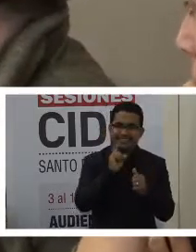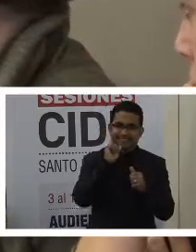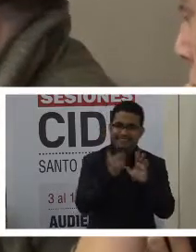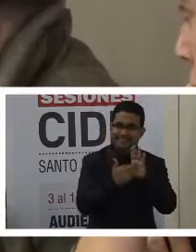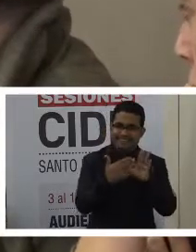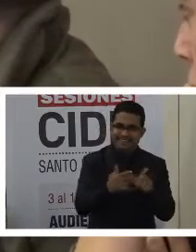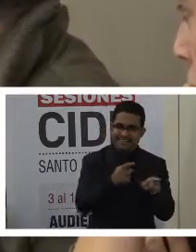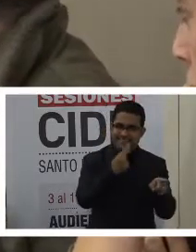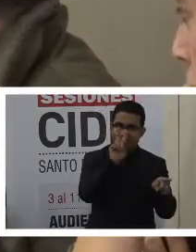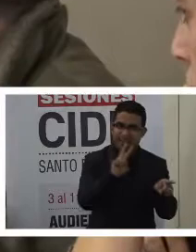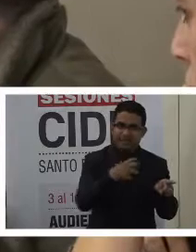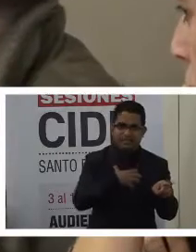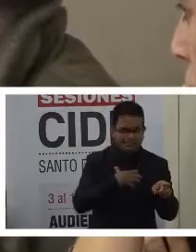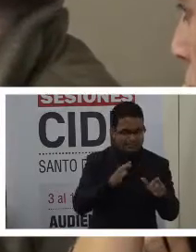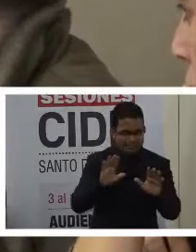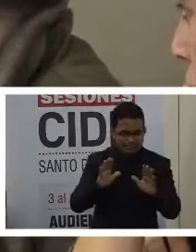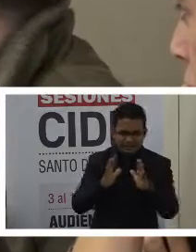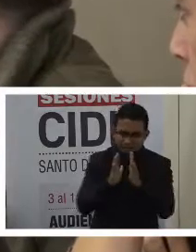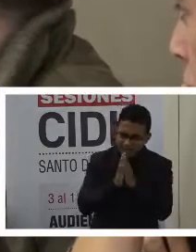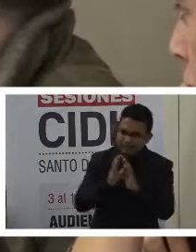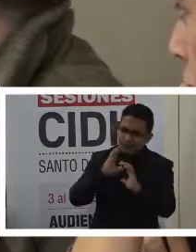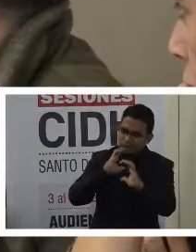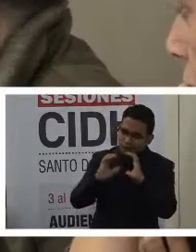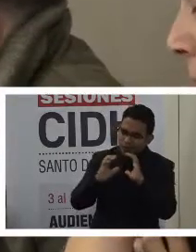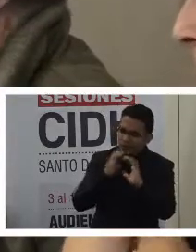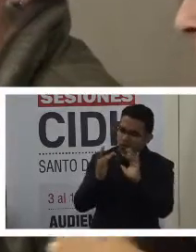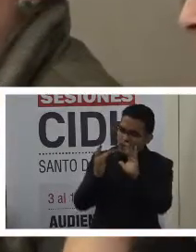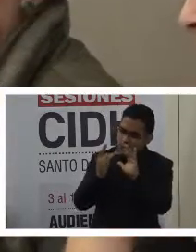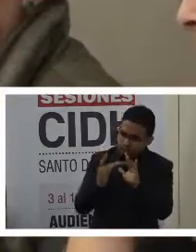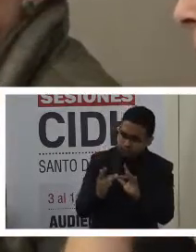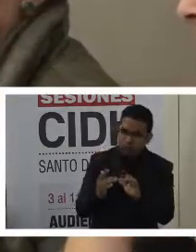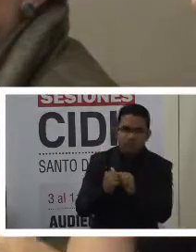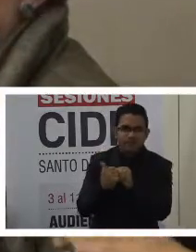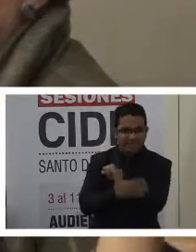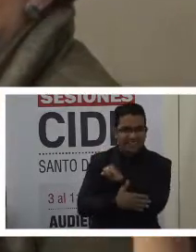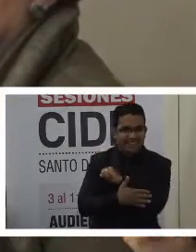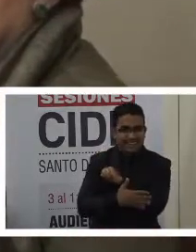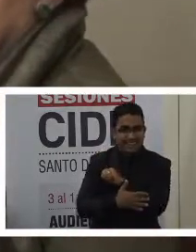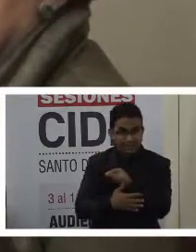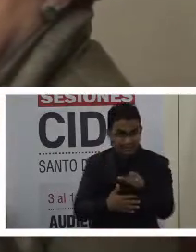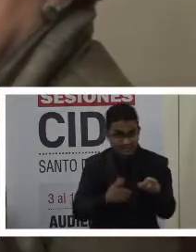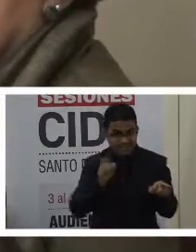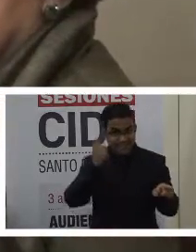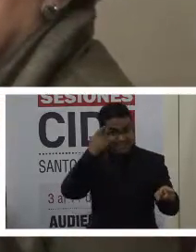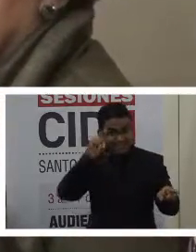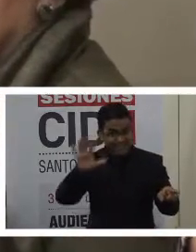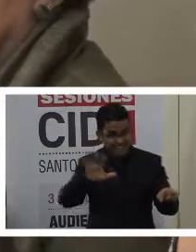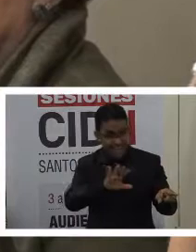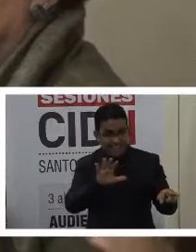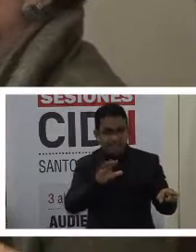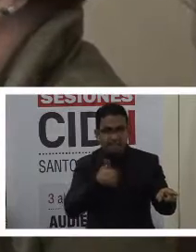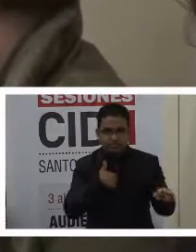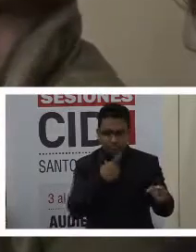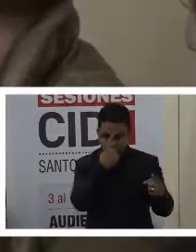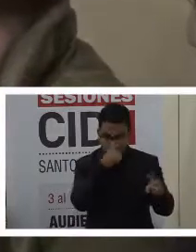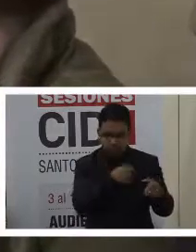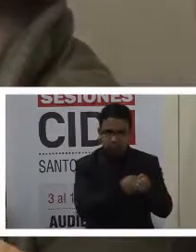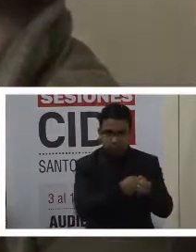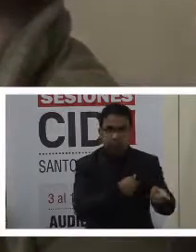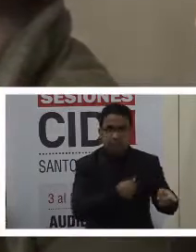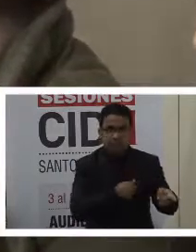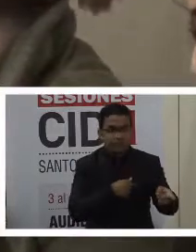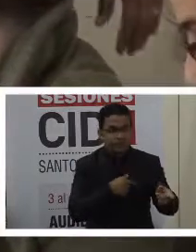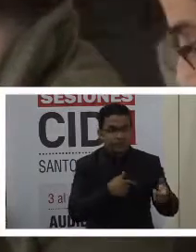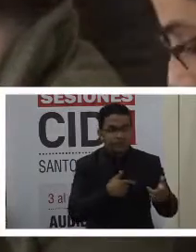Venezuela a mantener un diálogo constante con el Estado en estas materias para animar ese diálogo, para ponerme a disposición